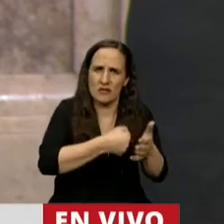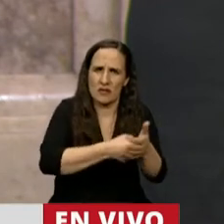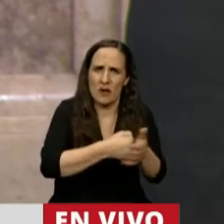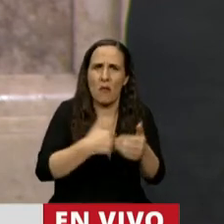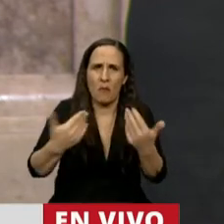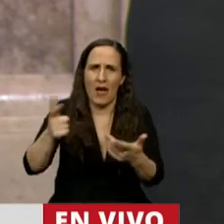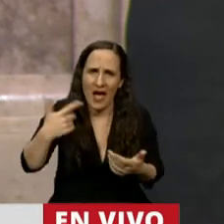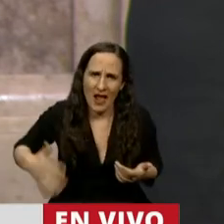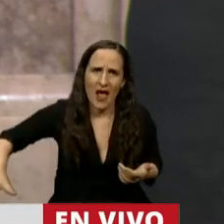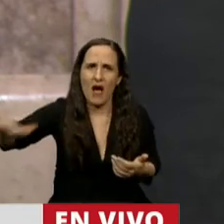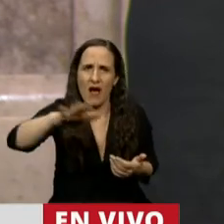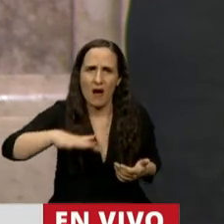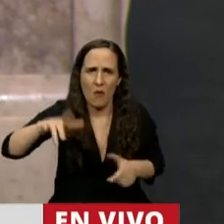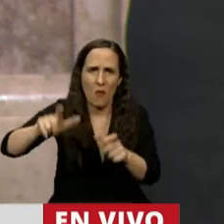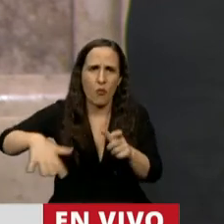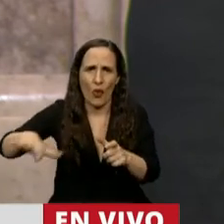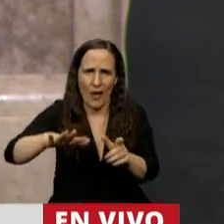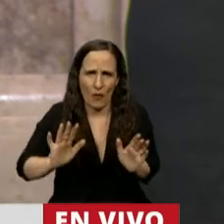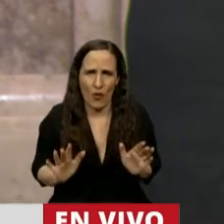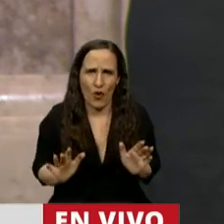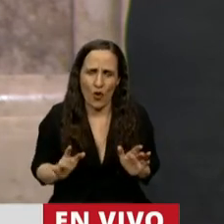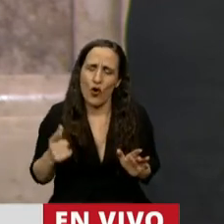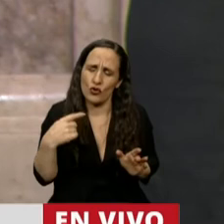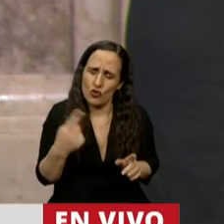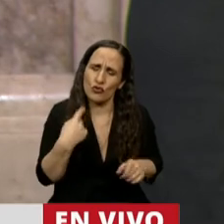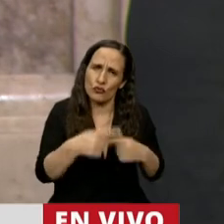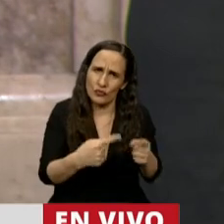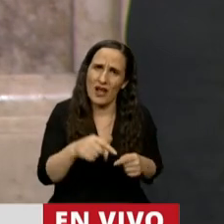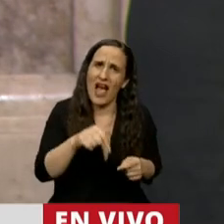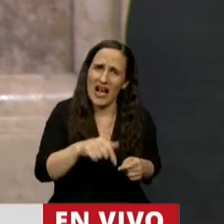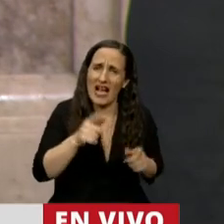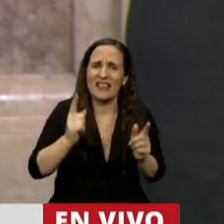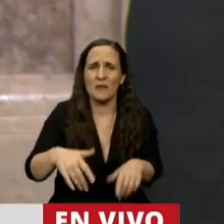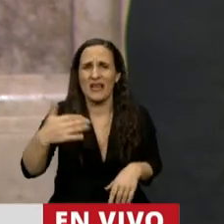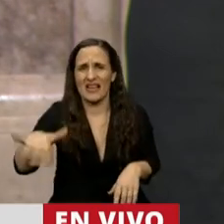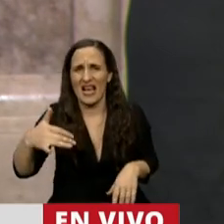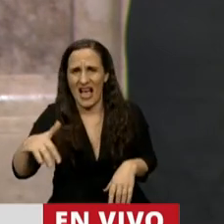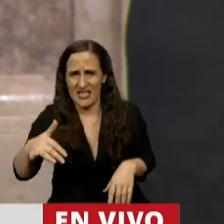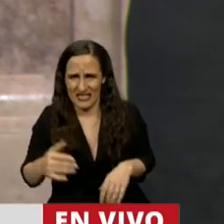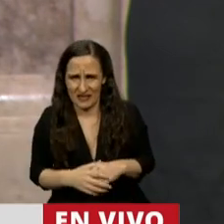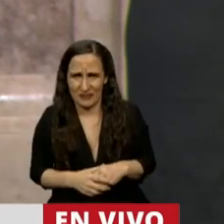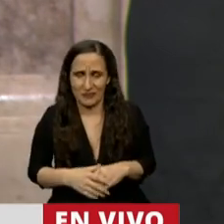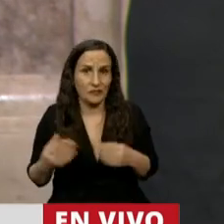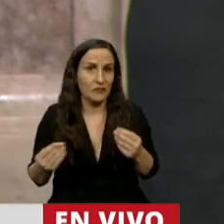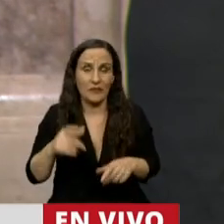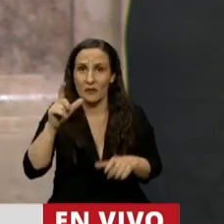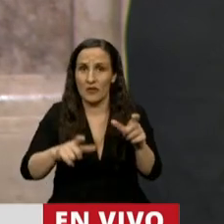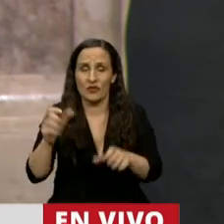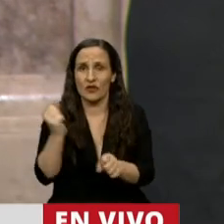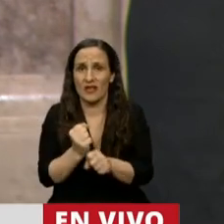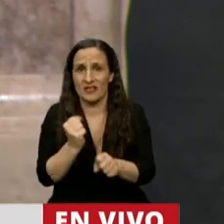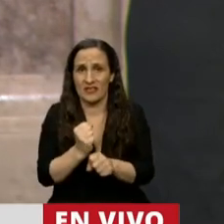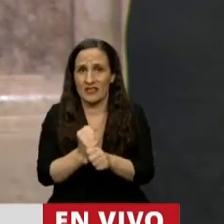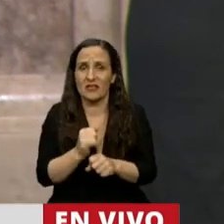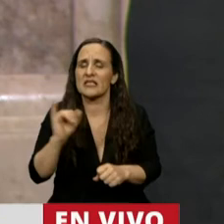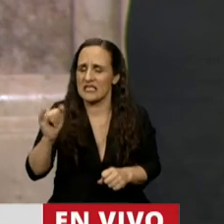Y lo que vamos a pelear, por supuesto, no solamente acá, sino en las calles, porque muchos sectores de trabajadoras y trabajadores se están